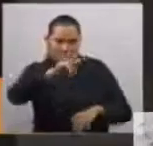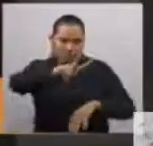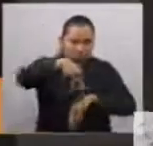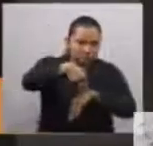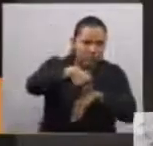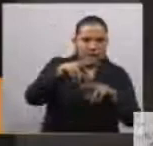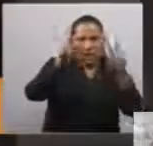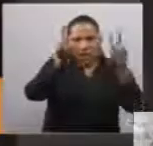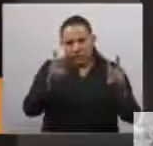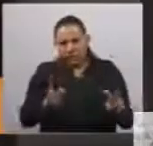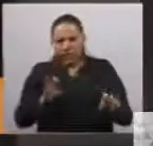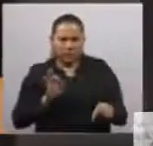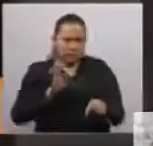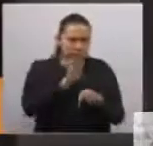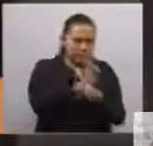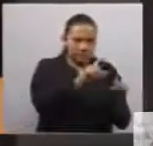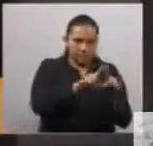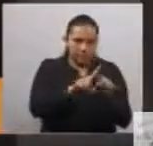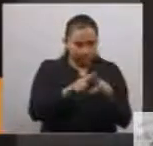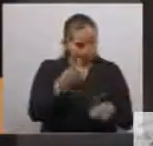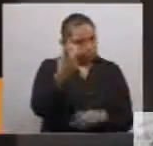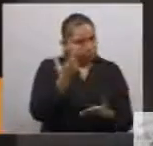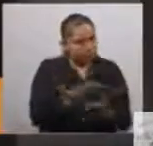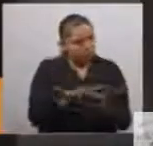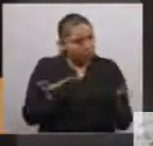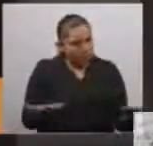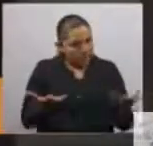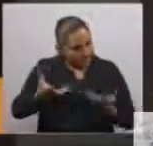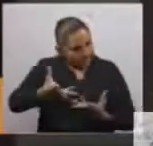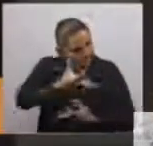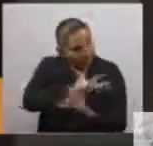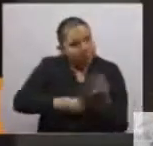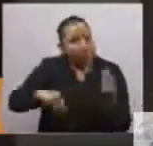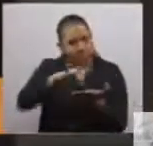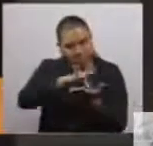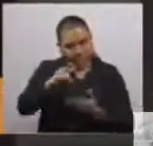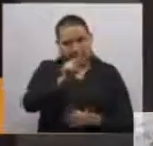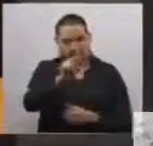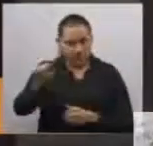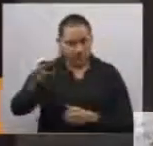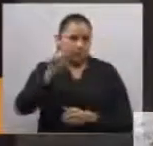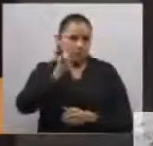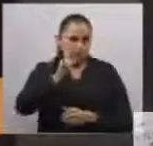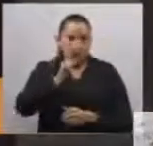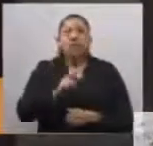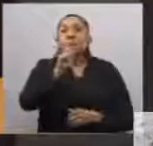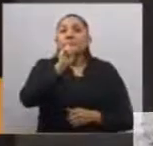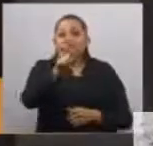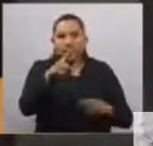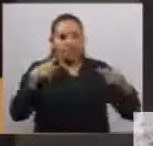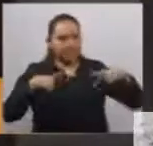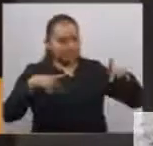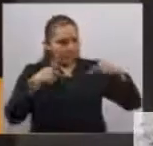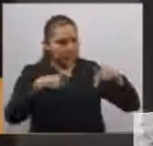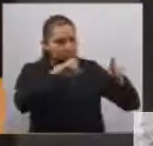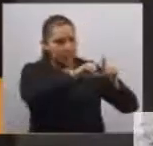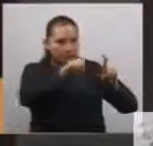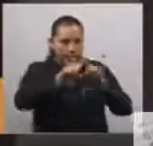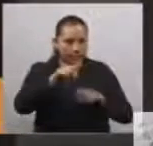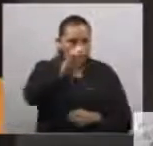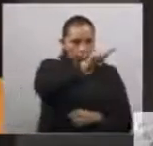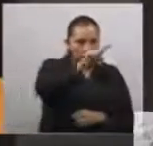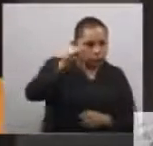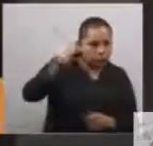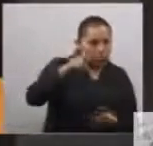Reconozco el enorme esfuerzo realizado por todas las personas que han aportado diversos conocimientos, experiencias y